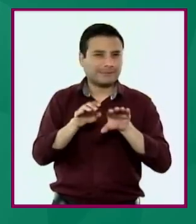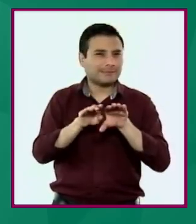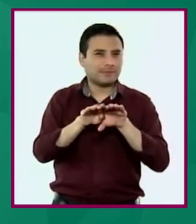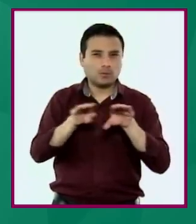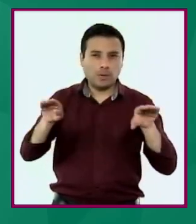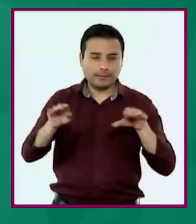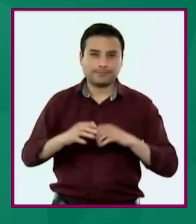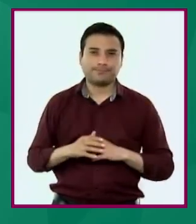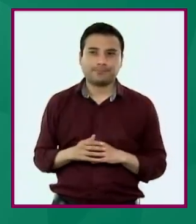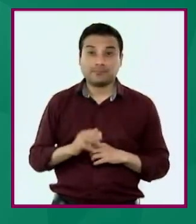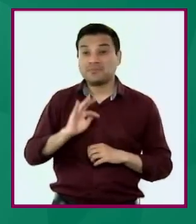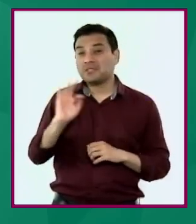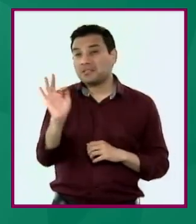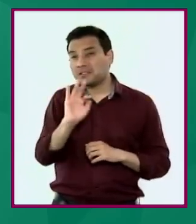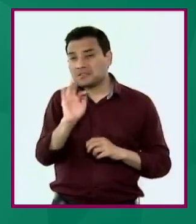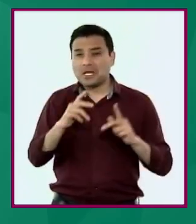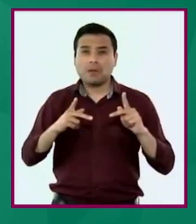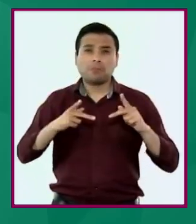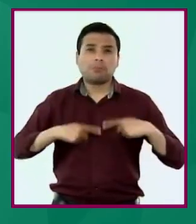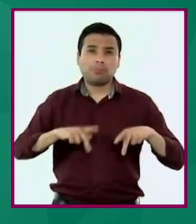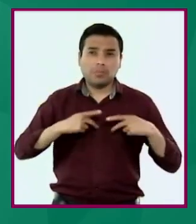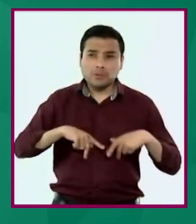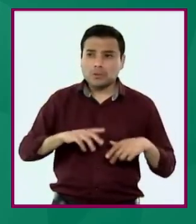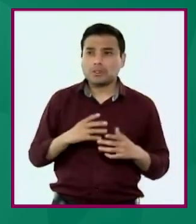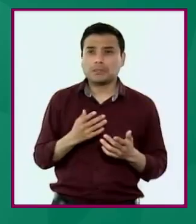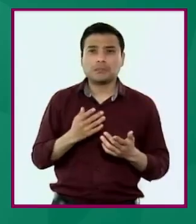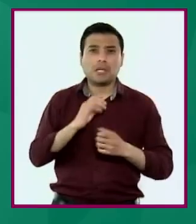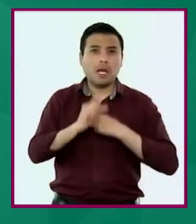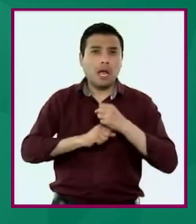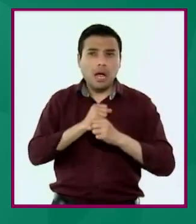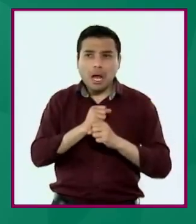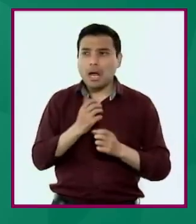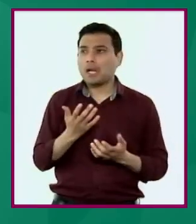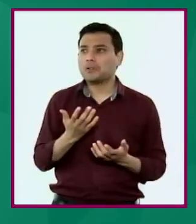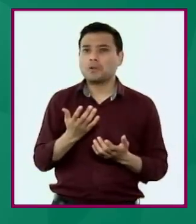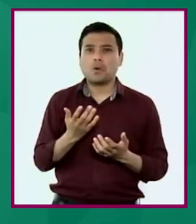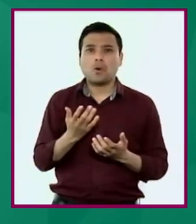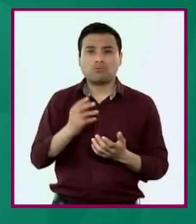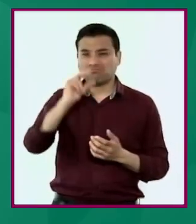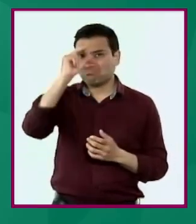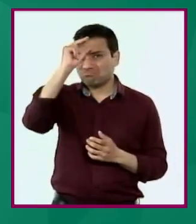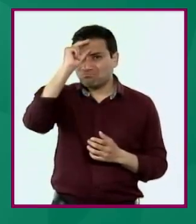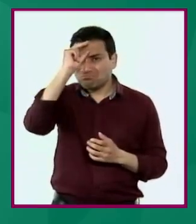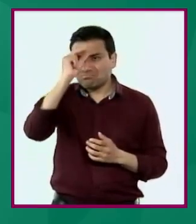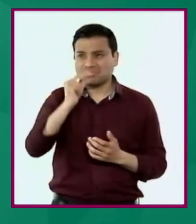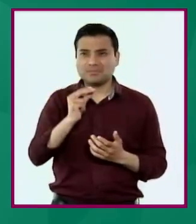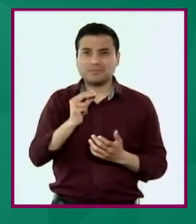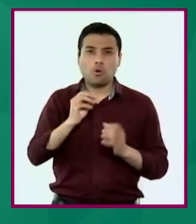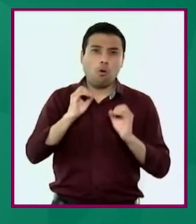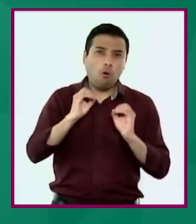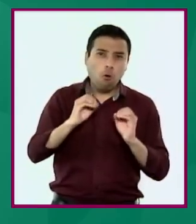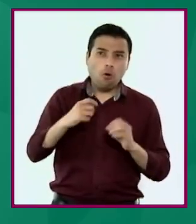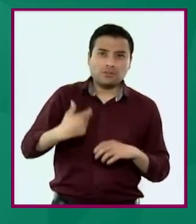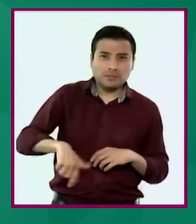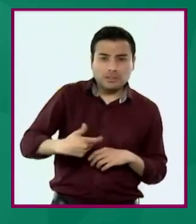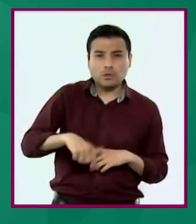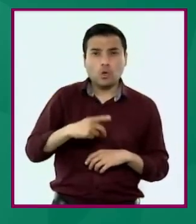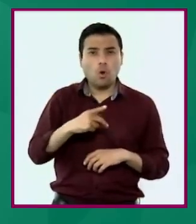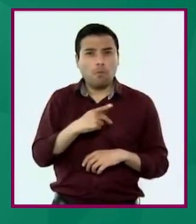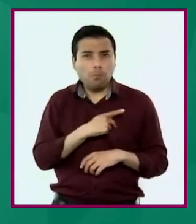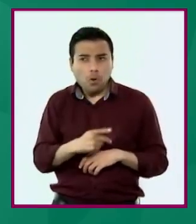todas y todos, sin importar diferencias de edad, de capacidades, género, culturales,